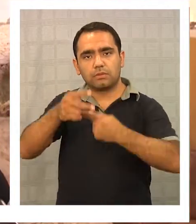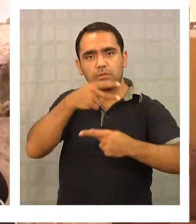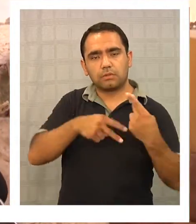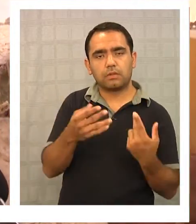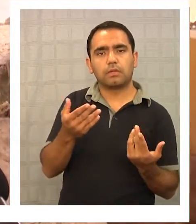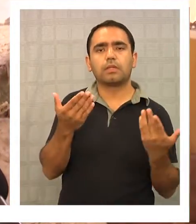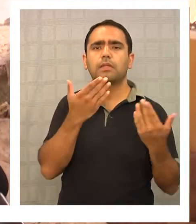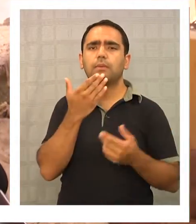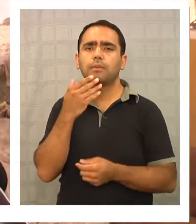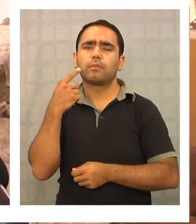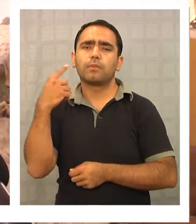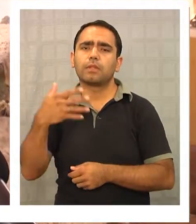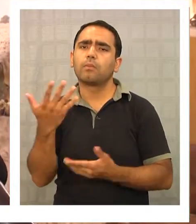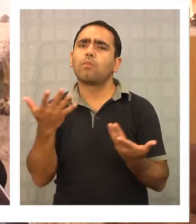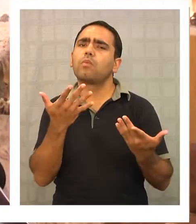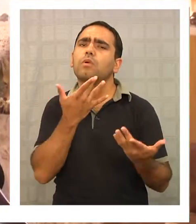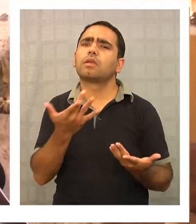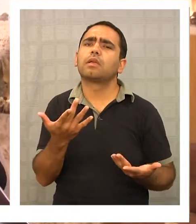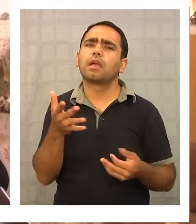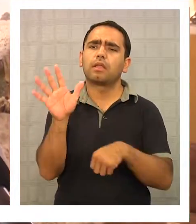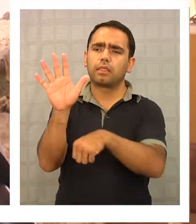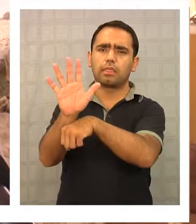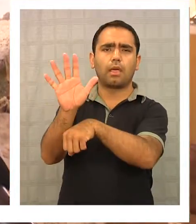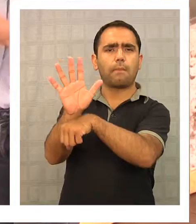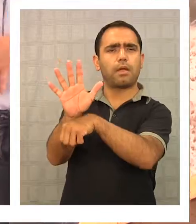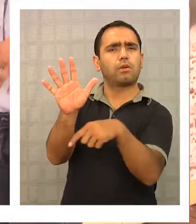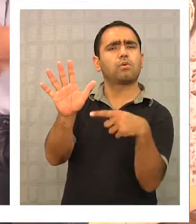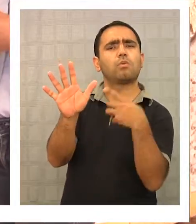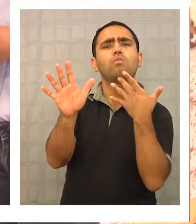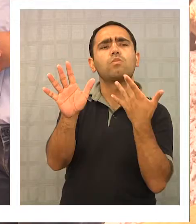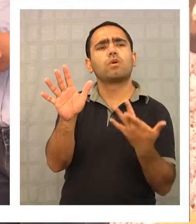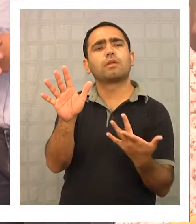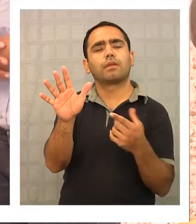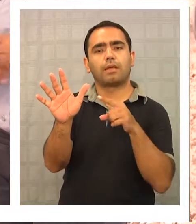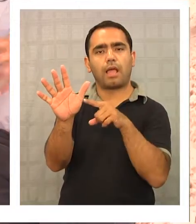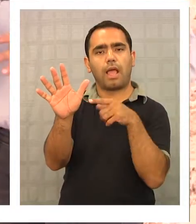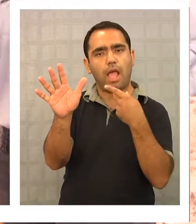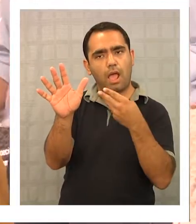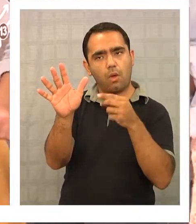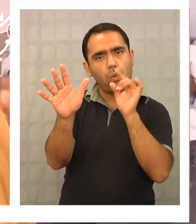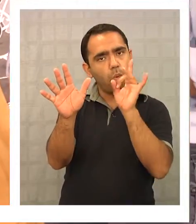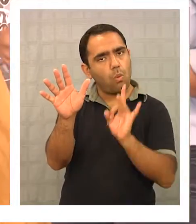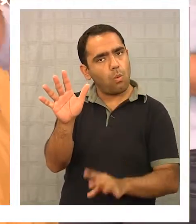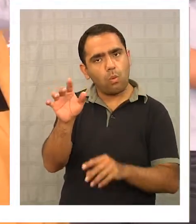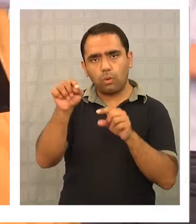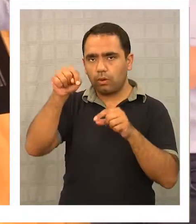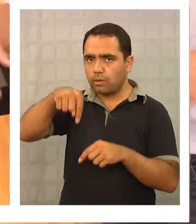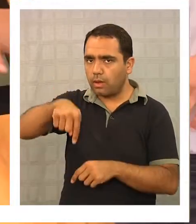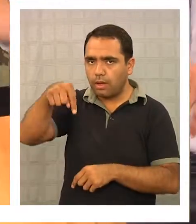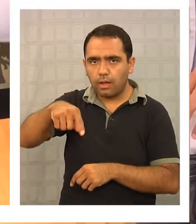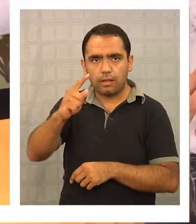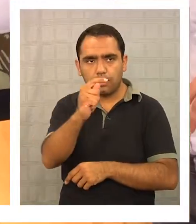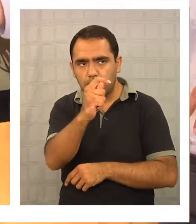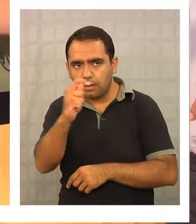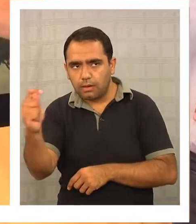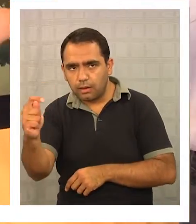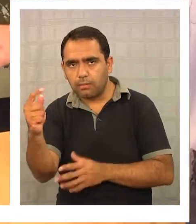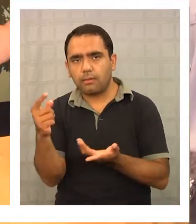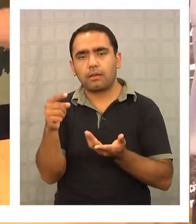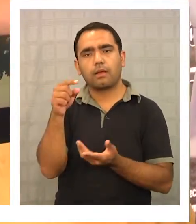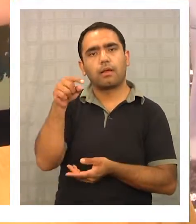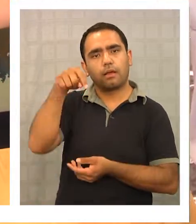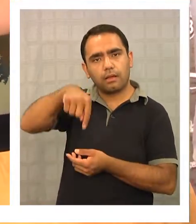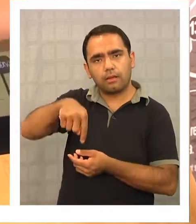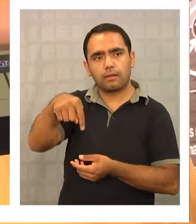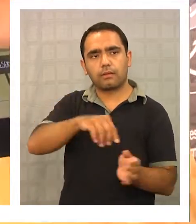Pampa del Tamarugal, ya que el tamarugo es un árbol cierto endémico, que existe solamente en este lugar del mundo, y nativo, protegido por la